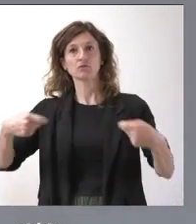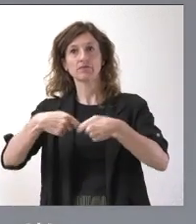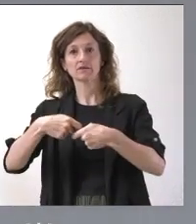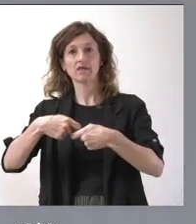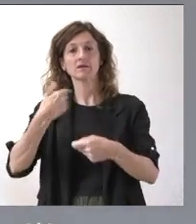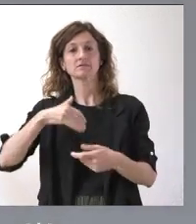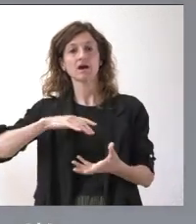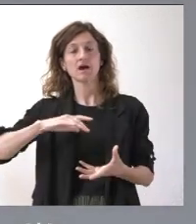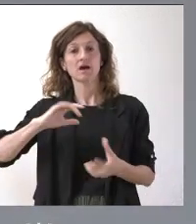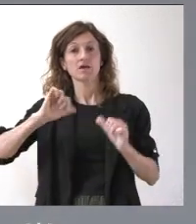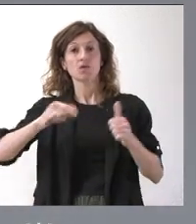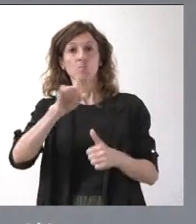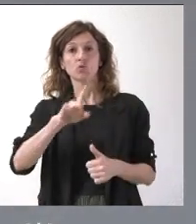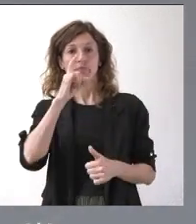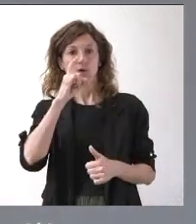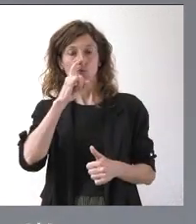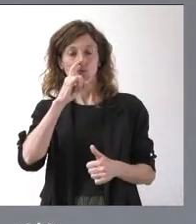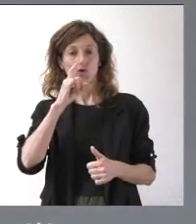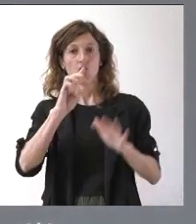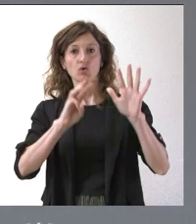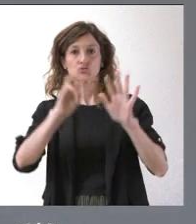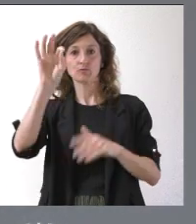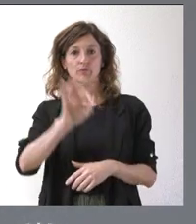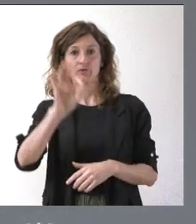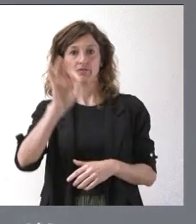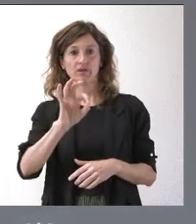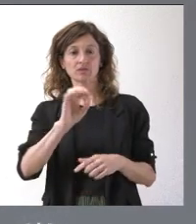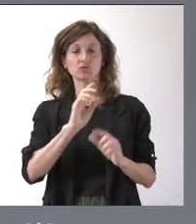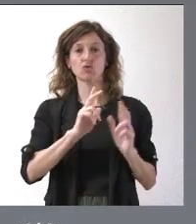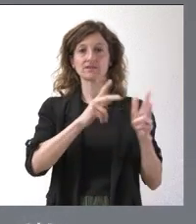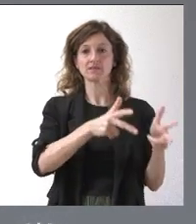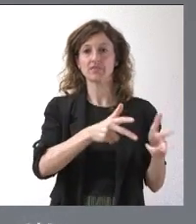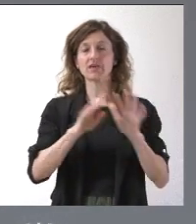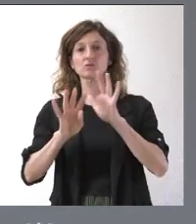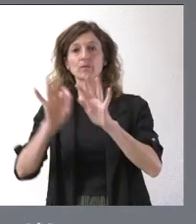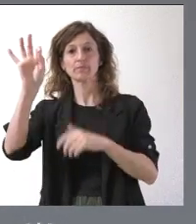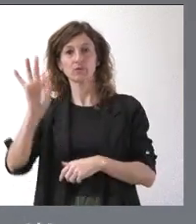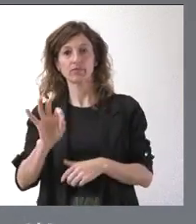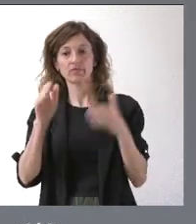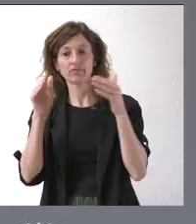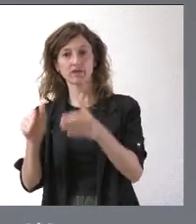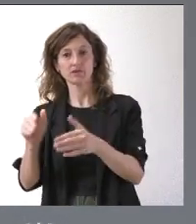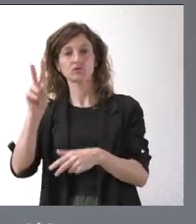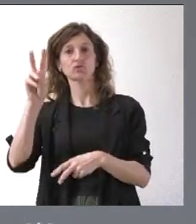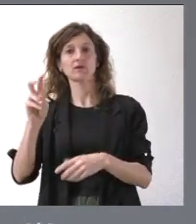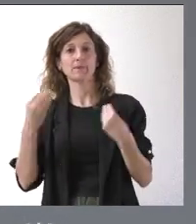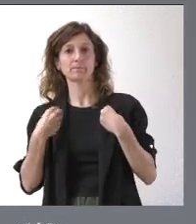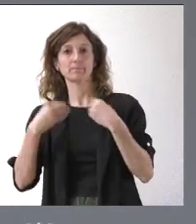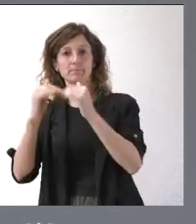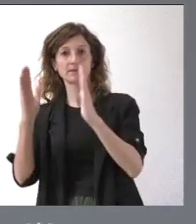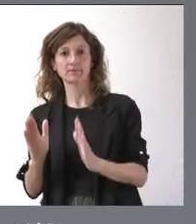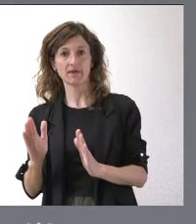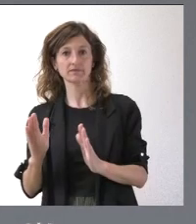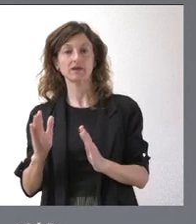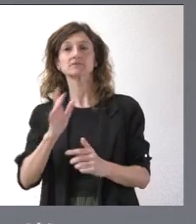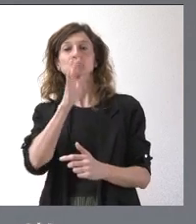aplicaba desde el día 1 de junio un 8% en el caso de las residencias, un 9% en el caso de las viviendas, para